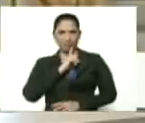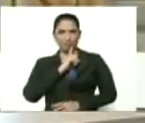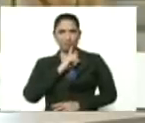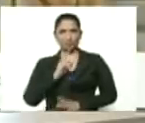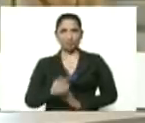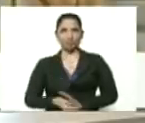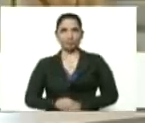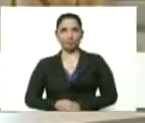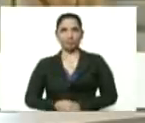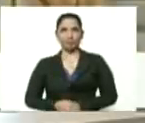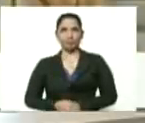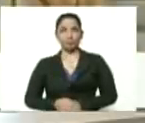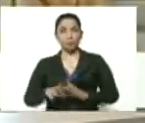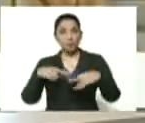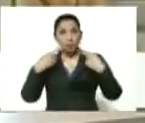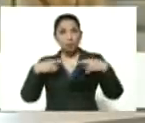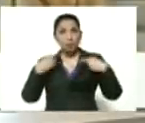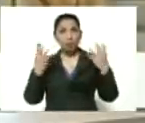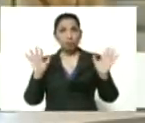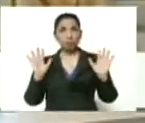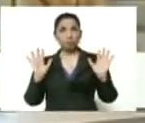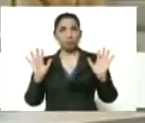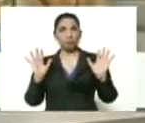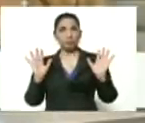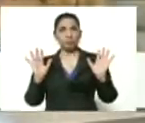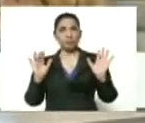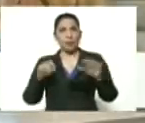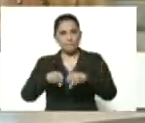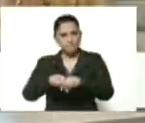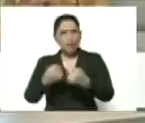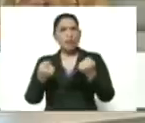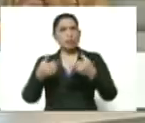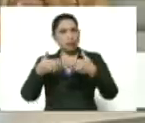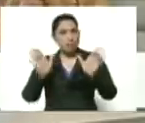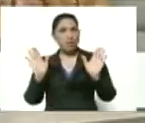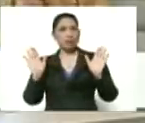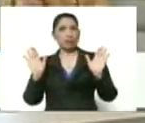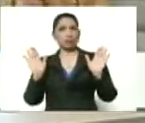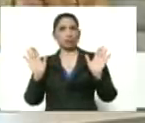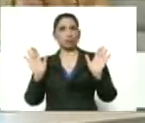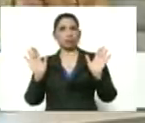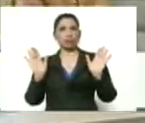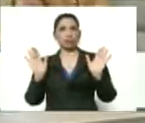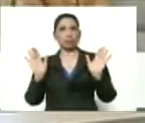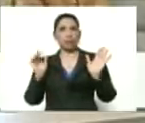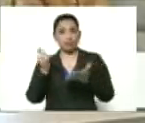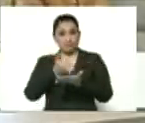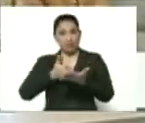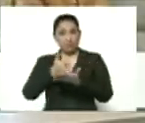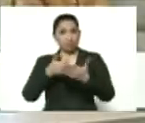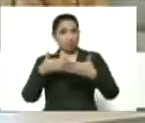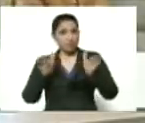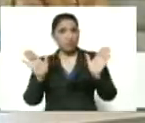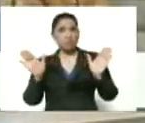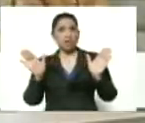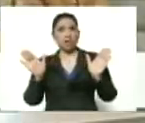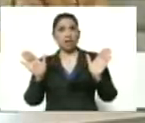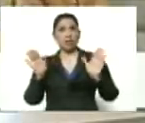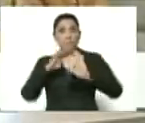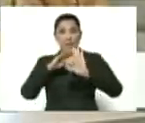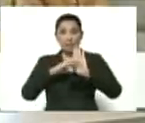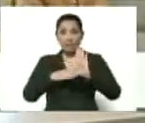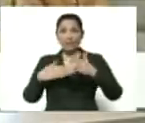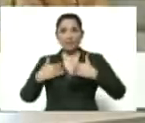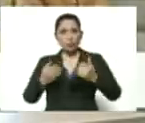y los restaurantes. Las panaderías están abiertas, las farmacias están abiertas con sus medidas de seguridad,